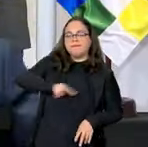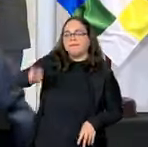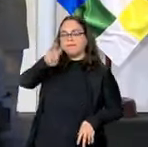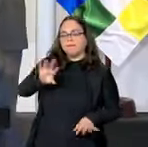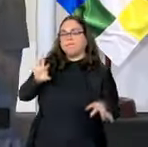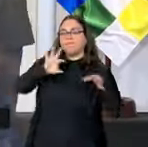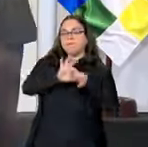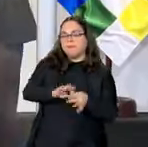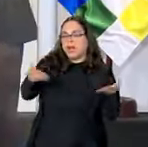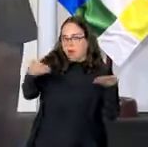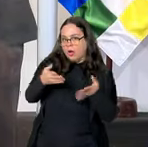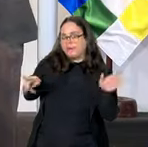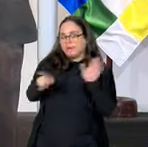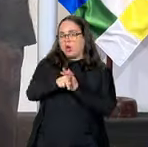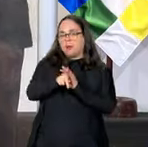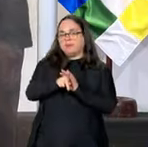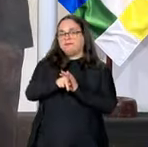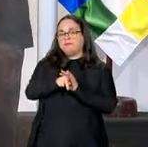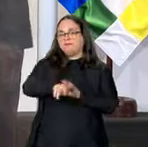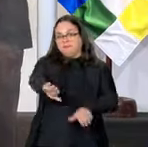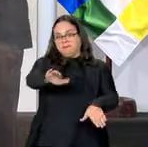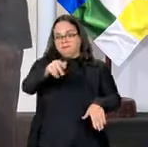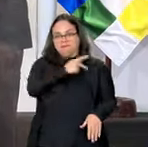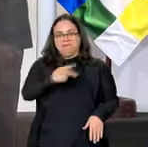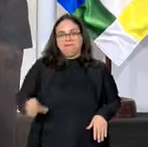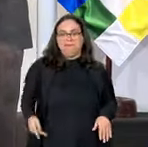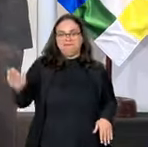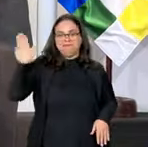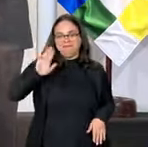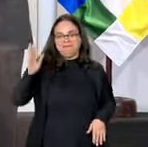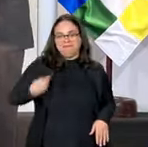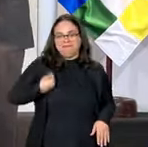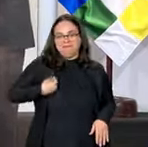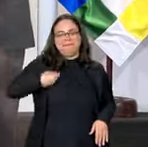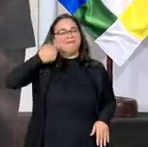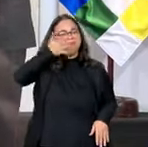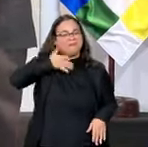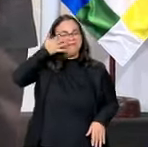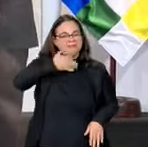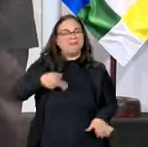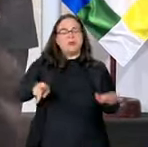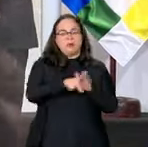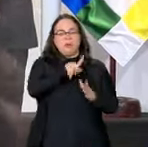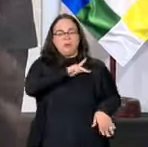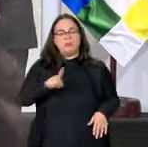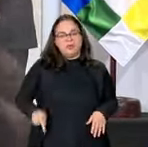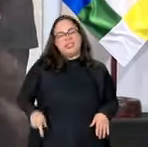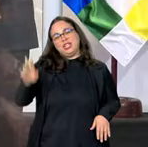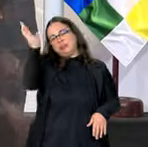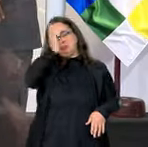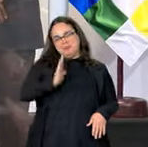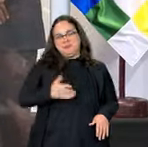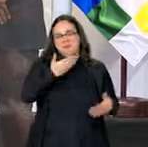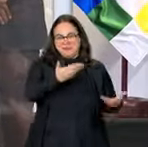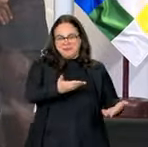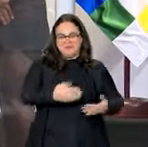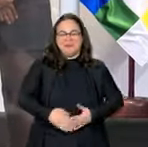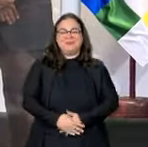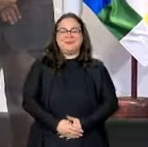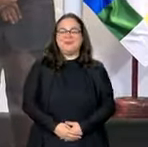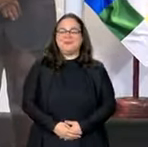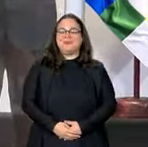palabras del hermano Luis Ignacio Lula da Silva, presidente de la República Federativa de Brasil.